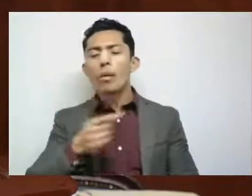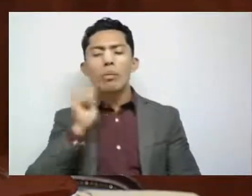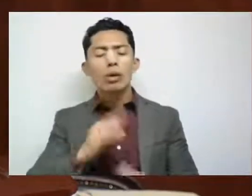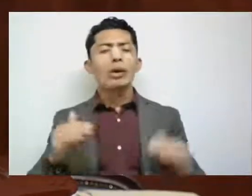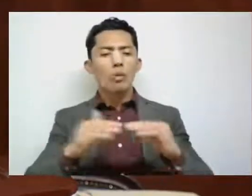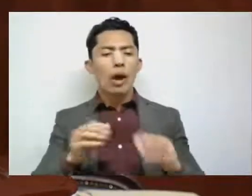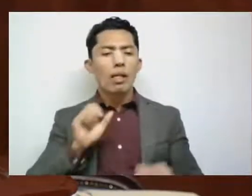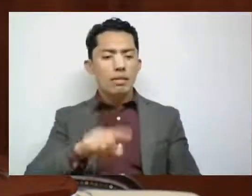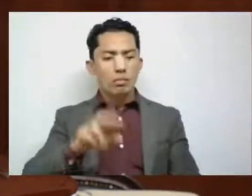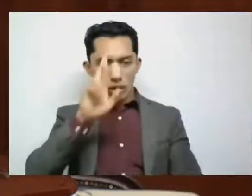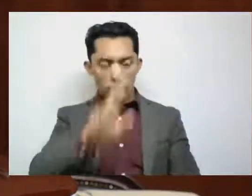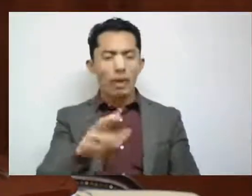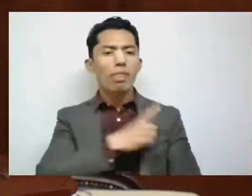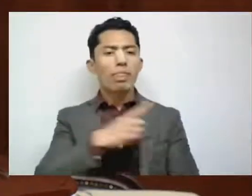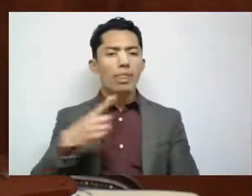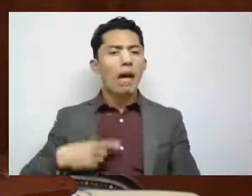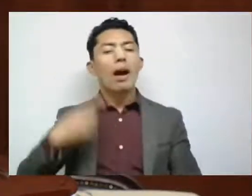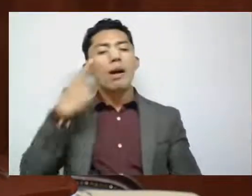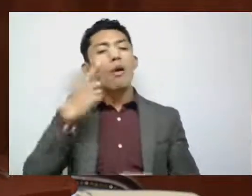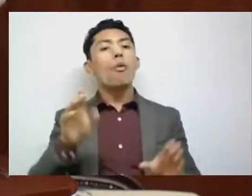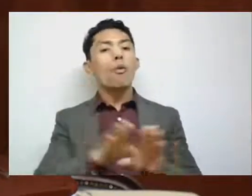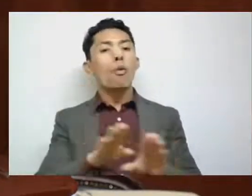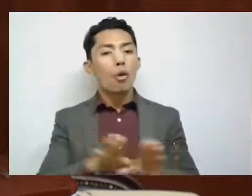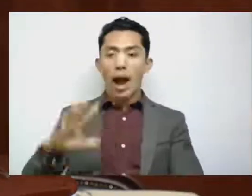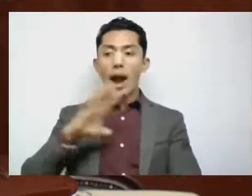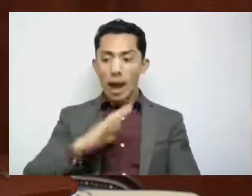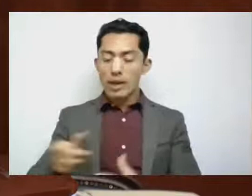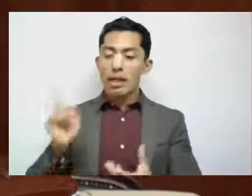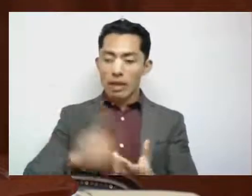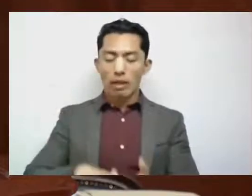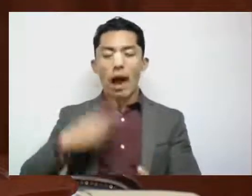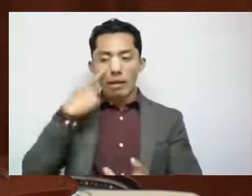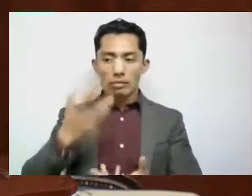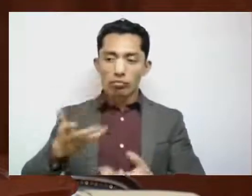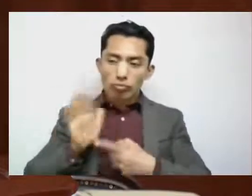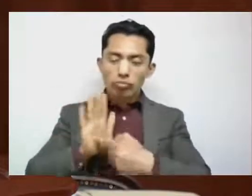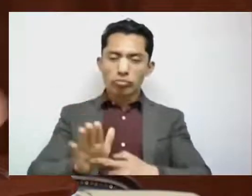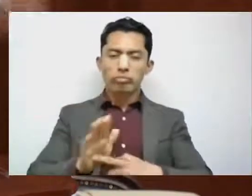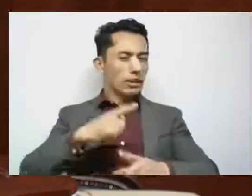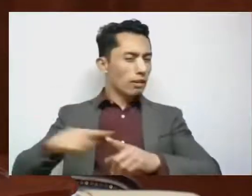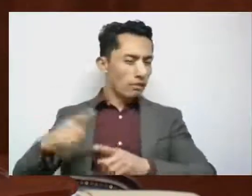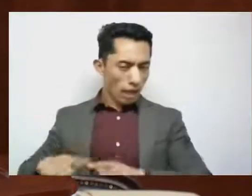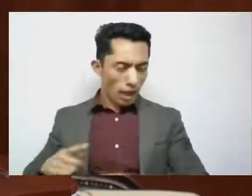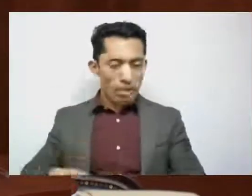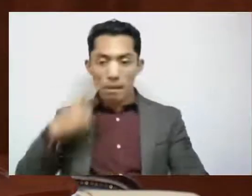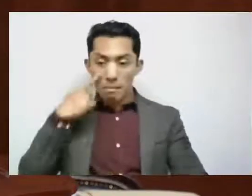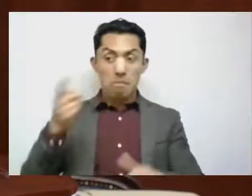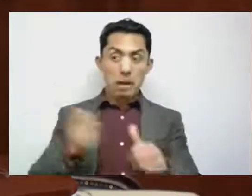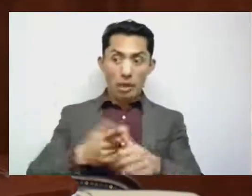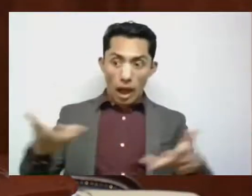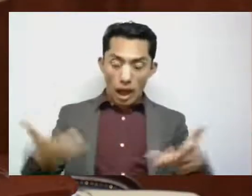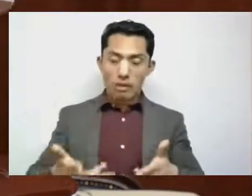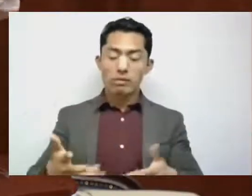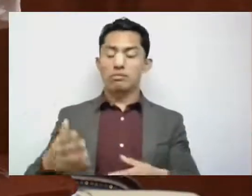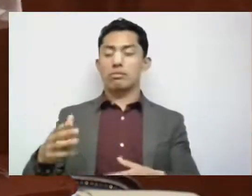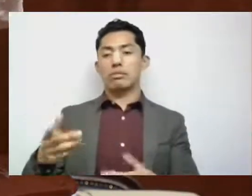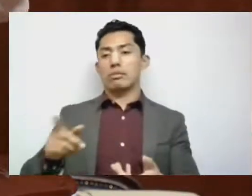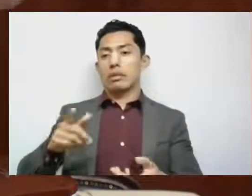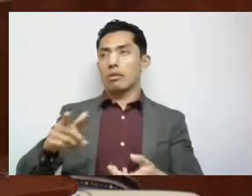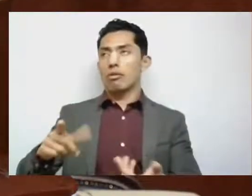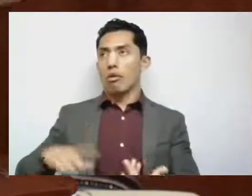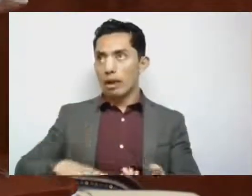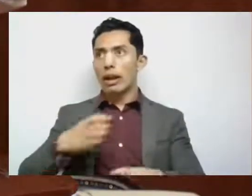que iniciarse y darse desde lo que es una autoridad de sus ámbitos, desde el Ejecutivo estatal,